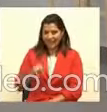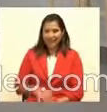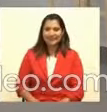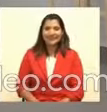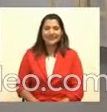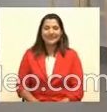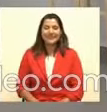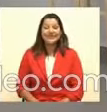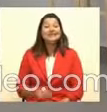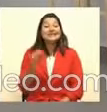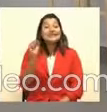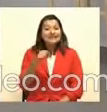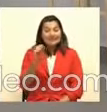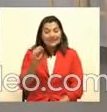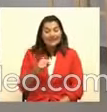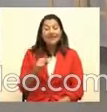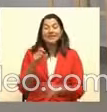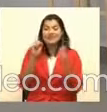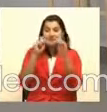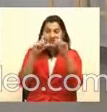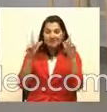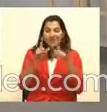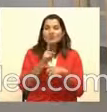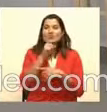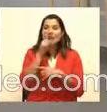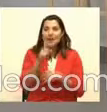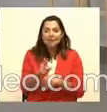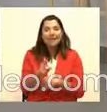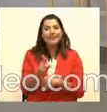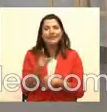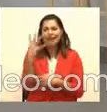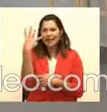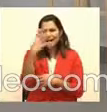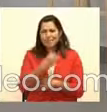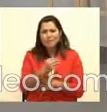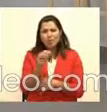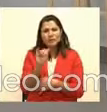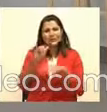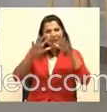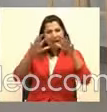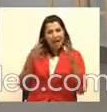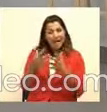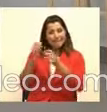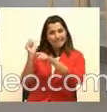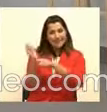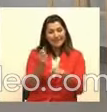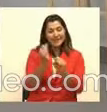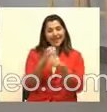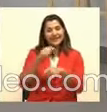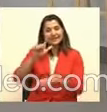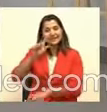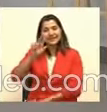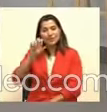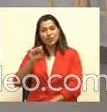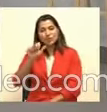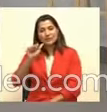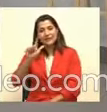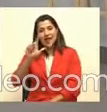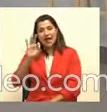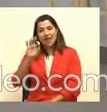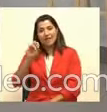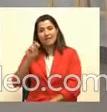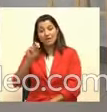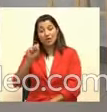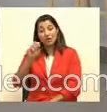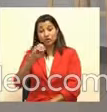Así es, así es, Domingo, impresionante, realmente hermosísimas estas piñatas de Luis Alfonso y de Silvia, la